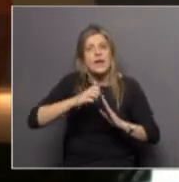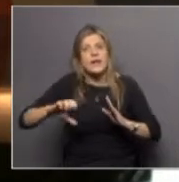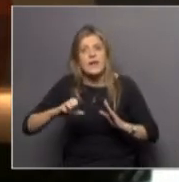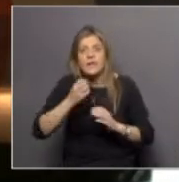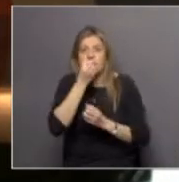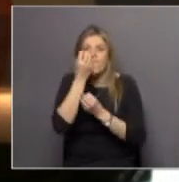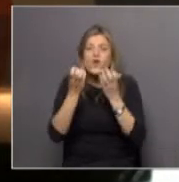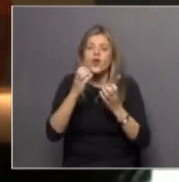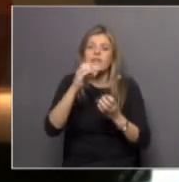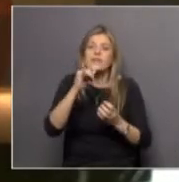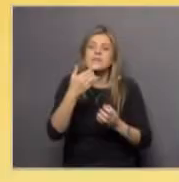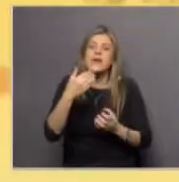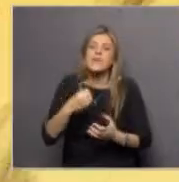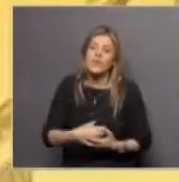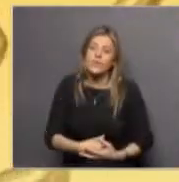flores de saibo.